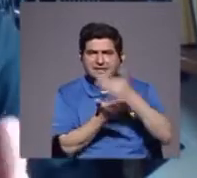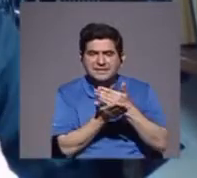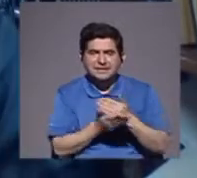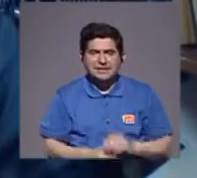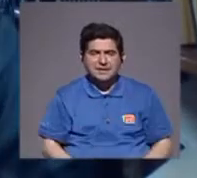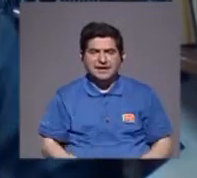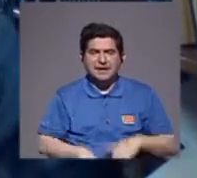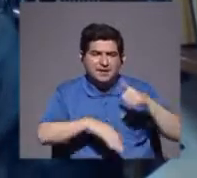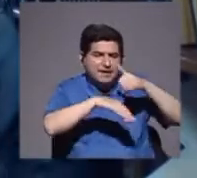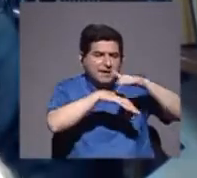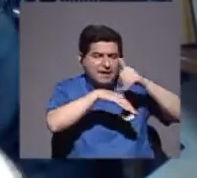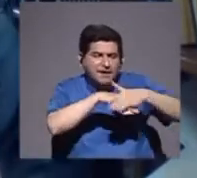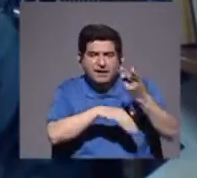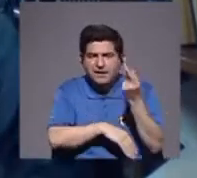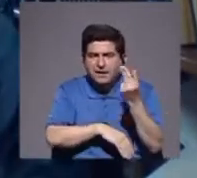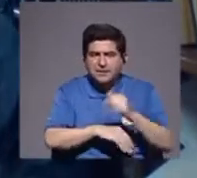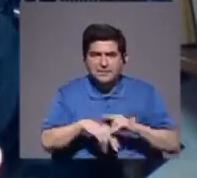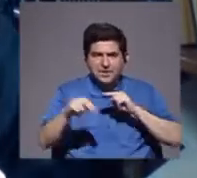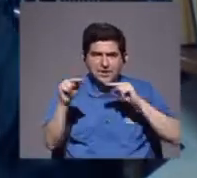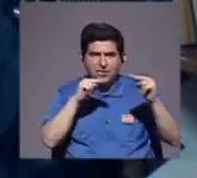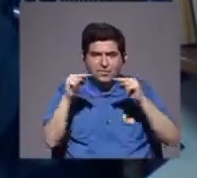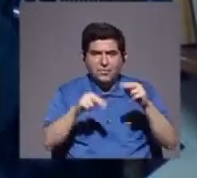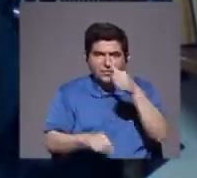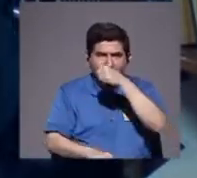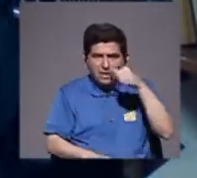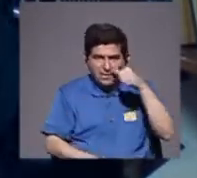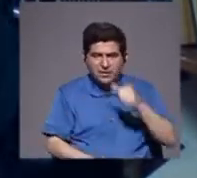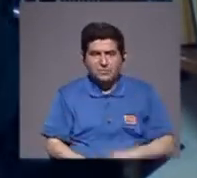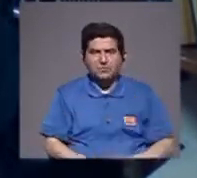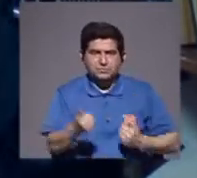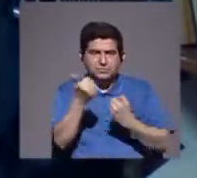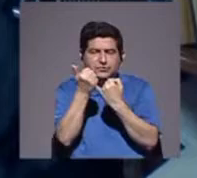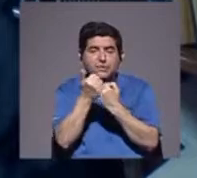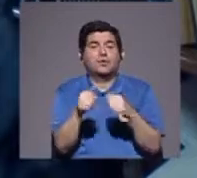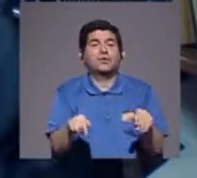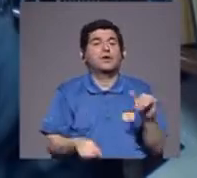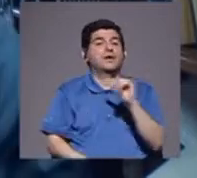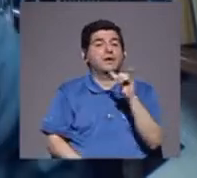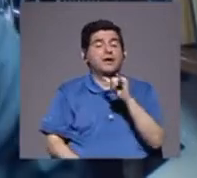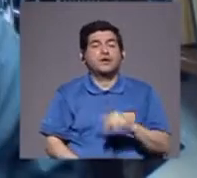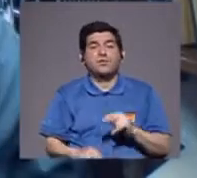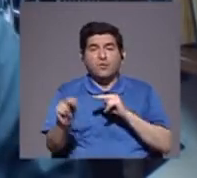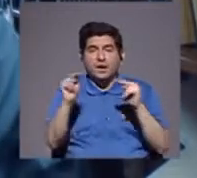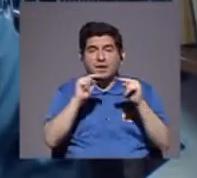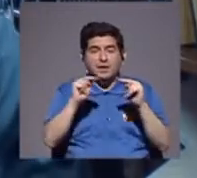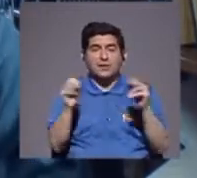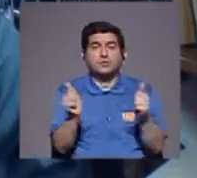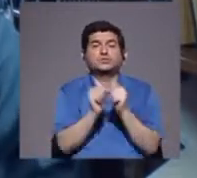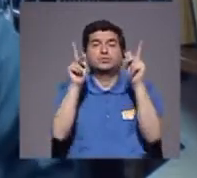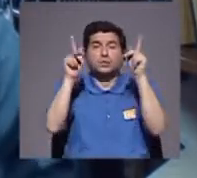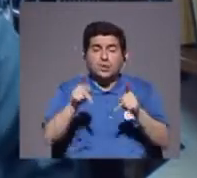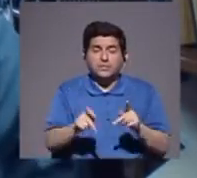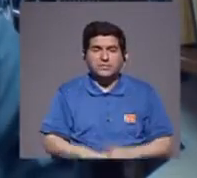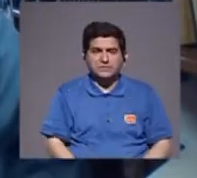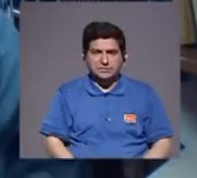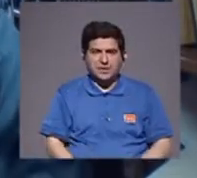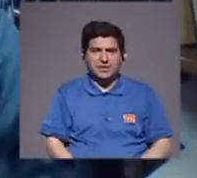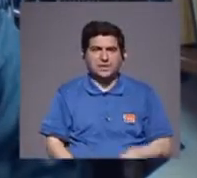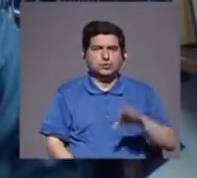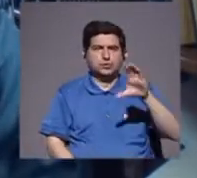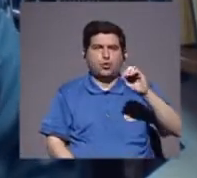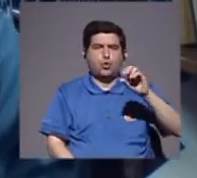dinero, que alimenta, al narcotráfico, y a través del narcotráfico, alimentamos, el tráfico de personas, el coyotaje,